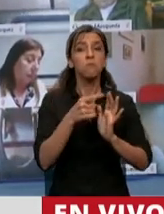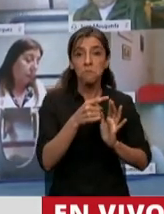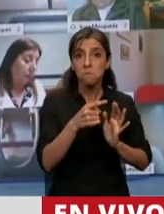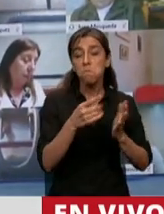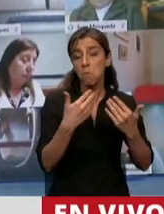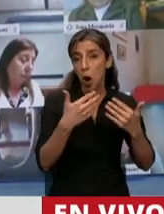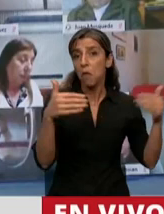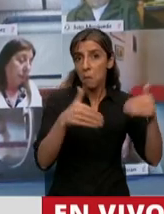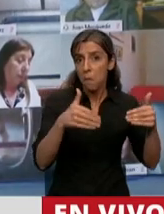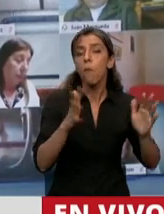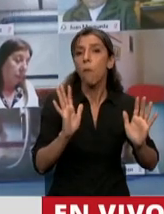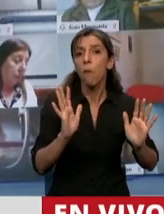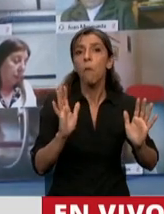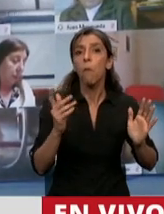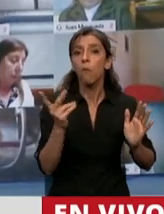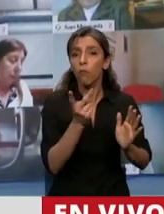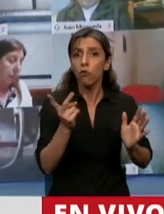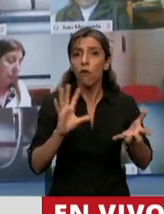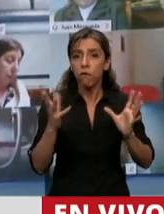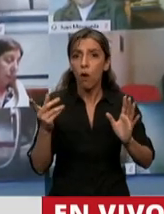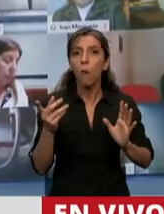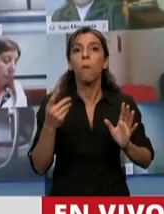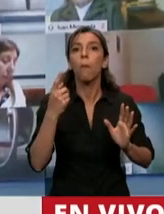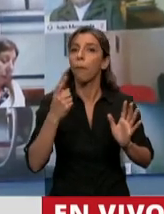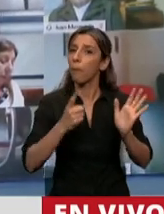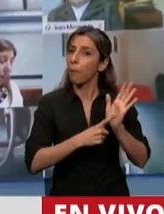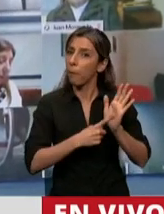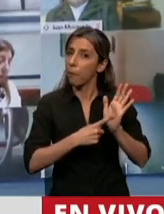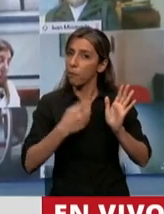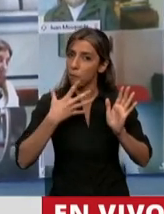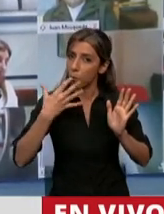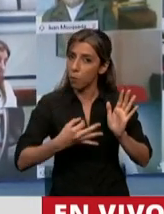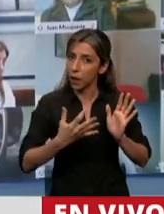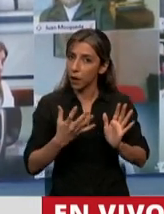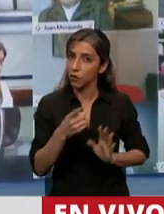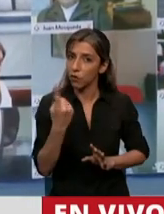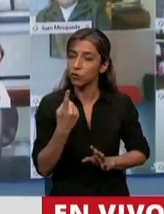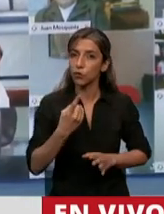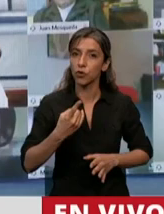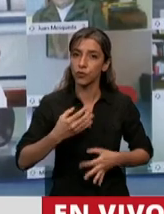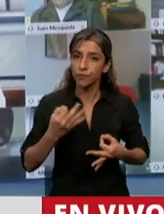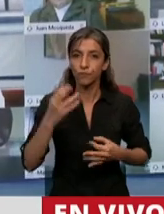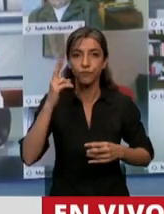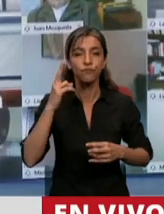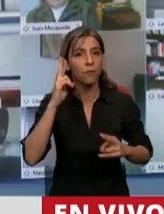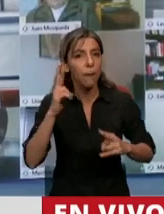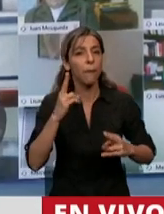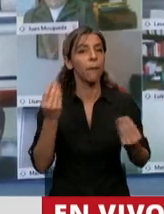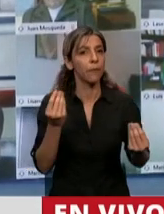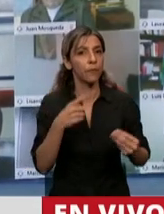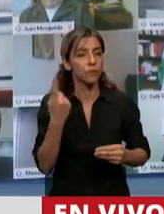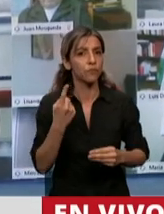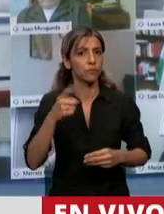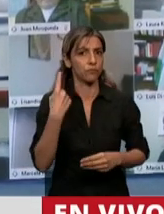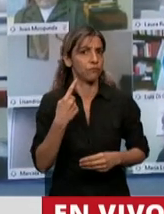pedir que cumplamos lo que le pedimos a los ciudadanos cuando sancionamos las leyes aquí. Sancionamos leyes para que